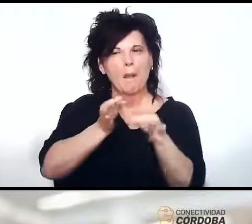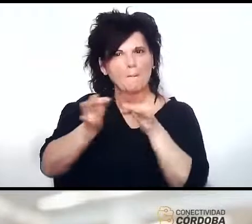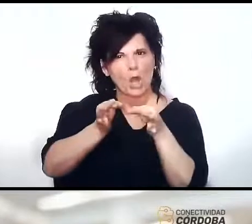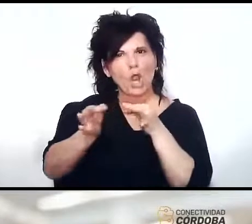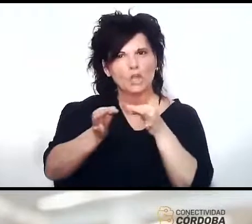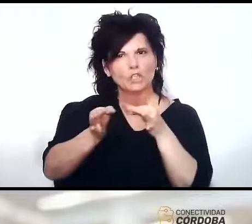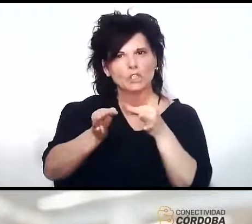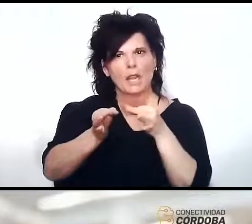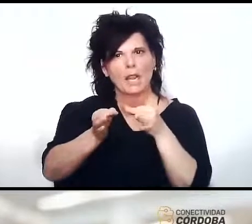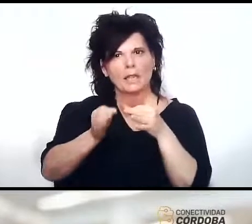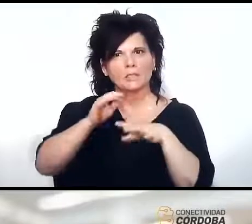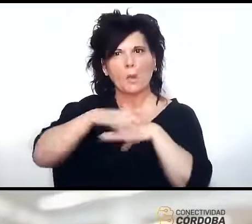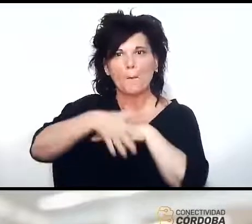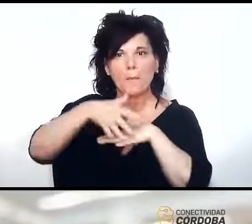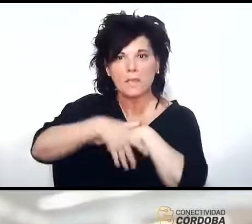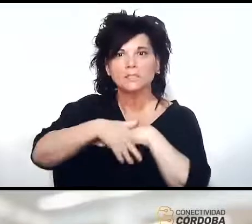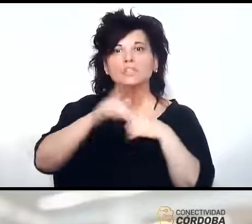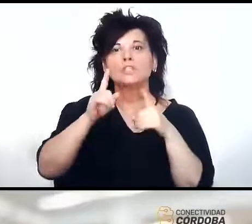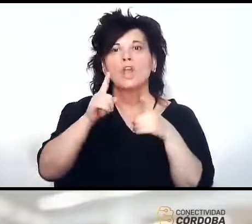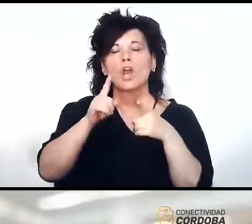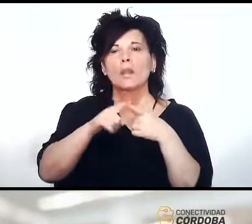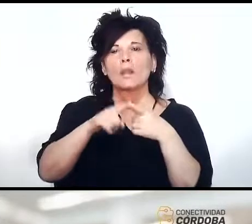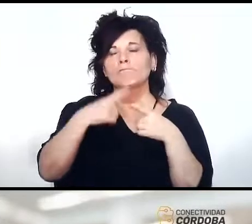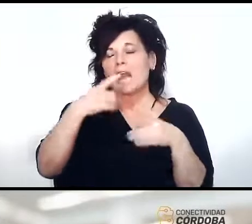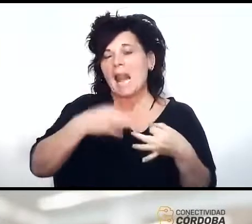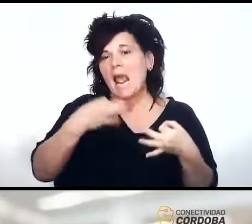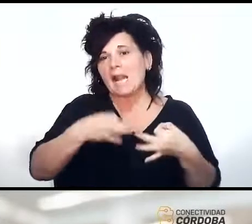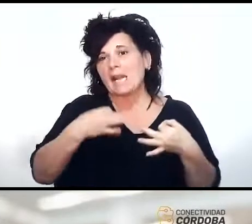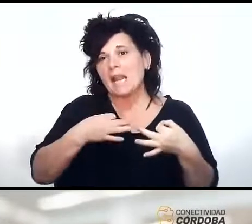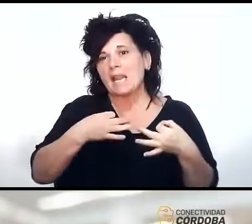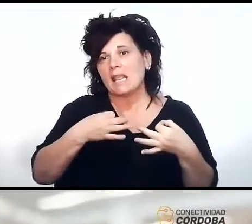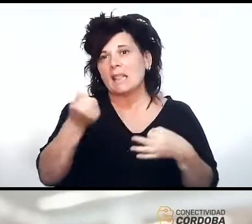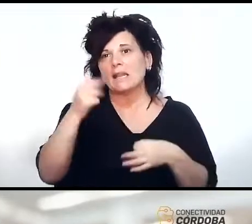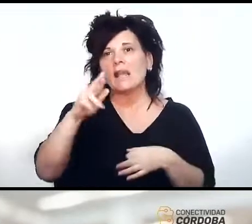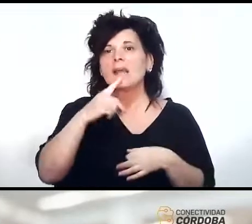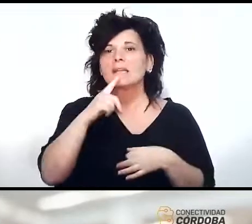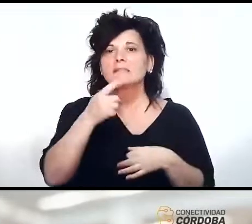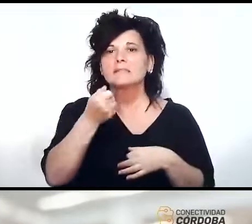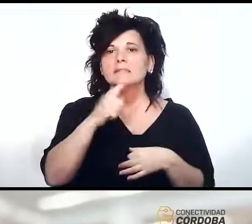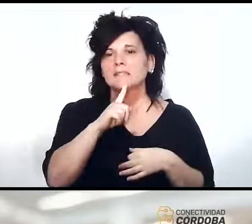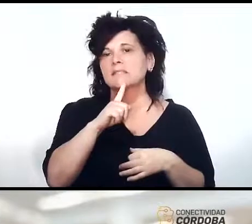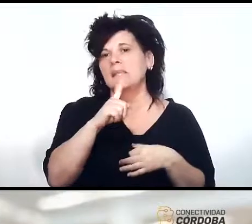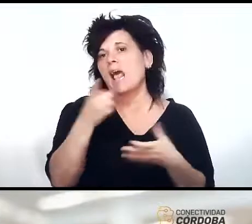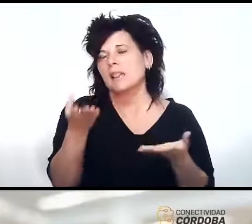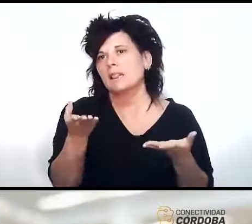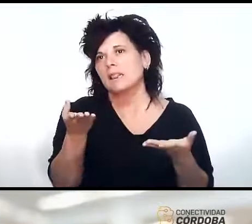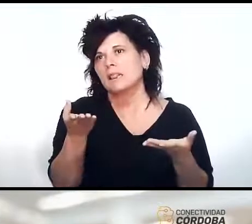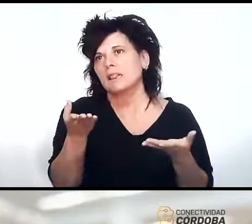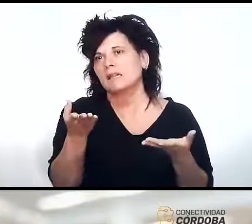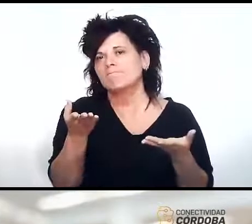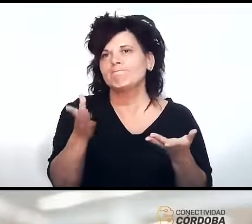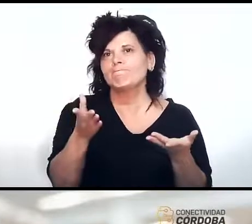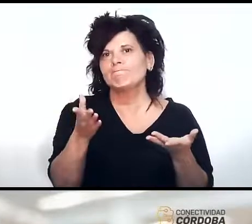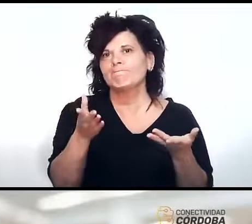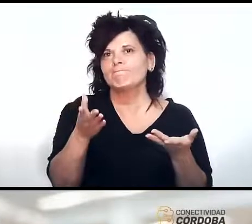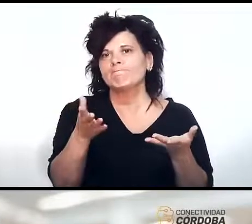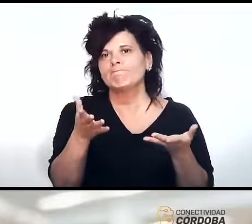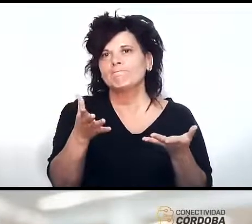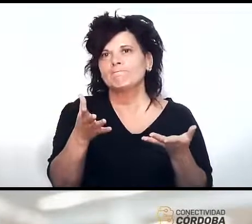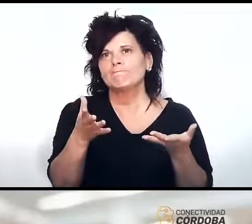Misiones tiene su proyecto y la realidad es que ARSAT tiene que ser o digamos en términos de lo que